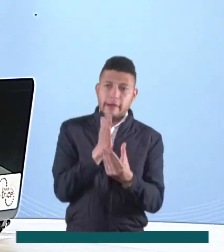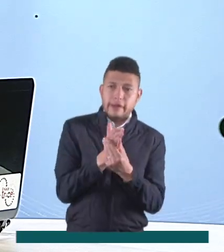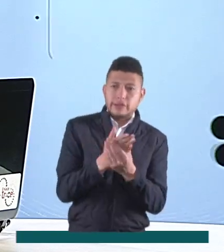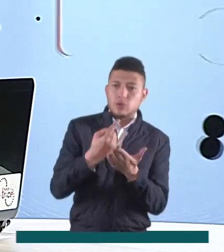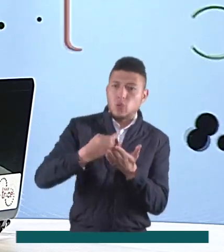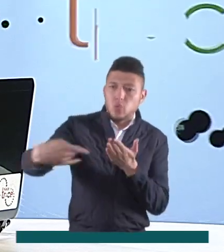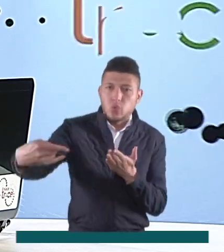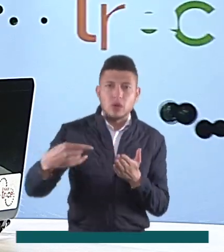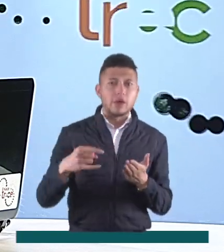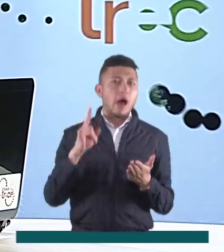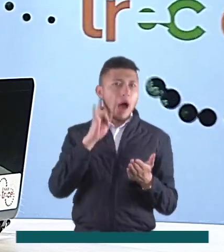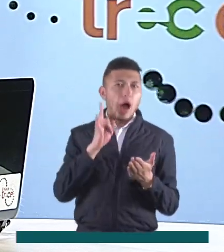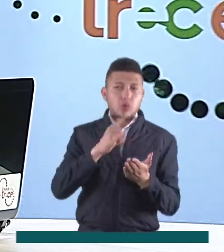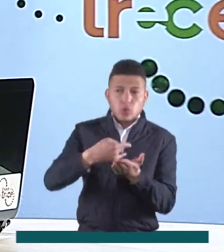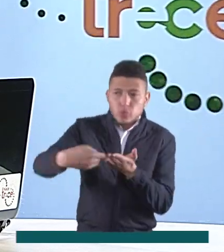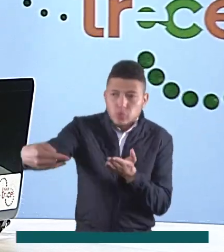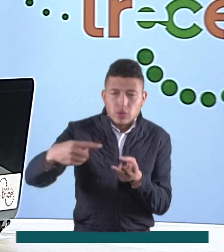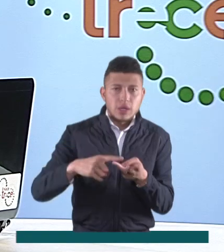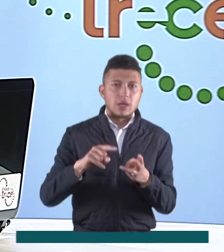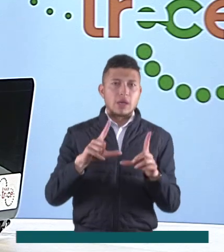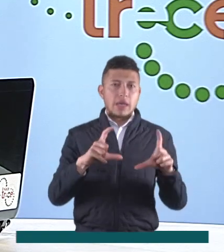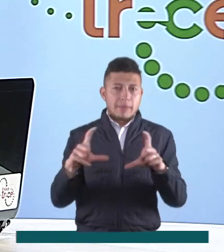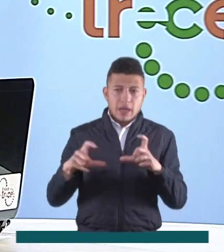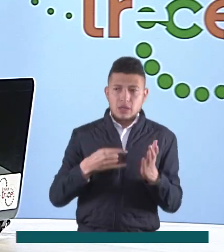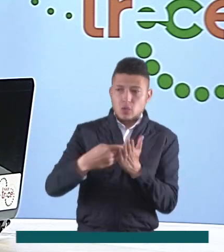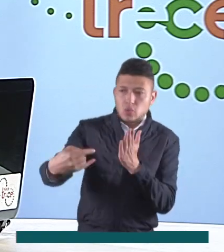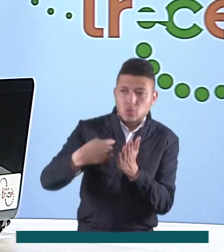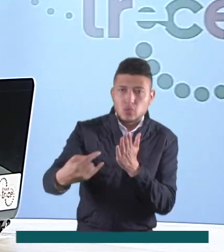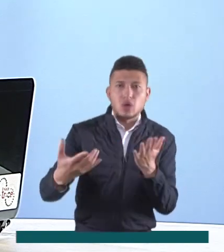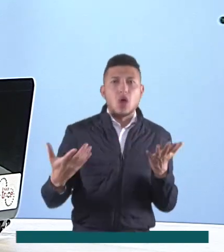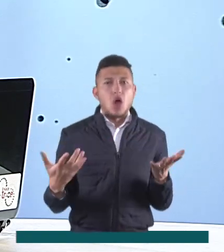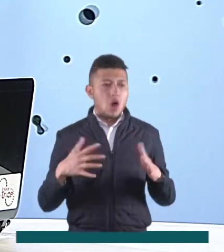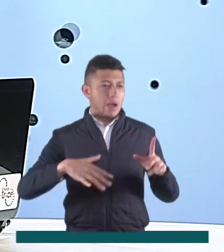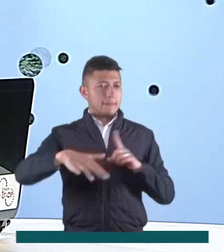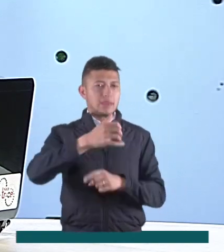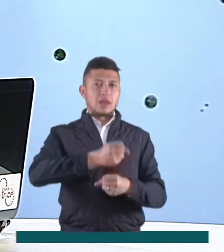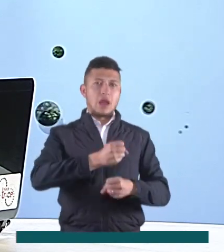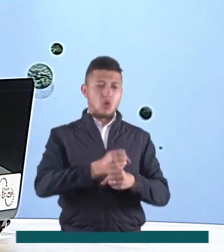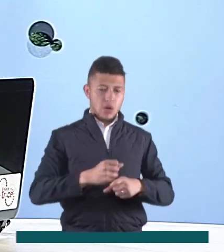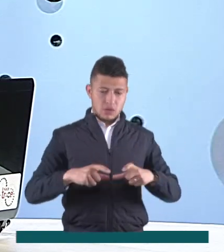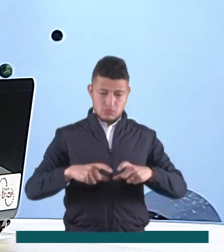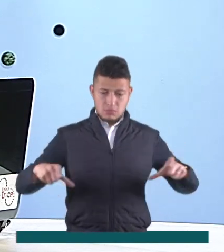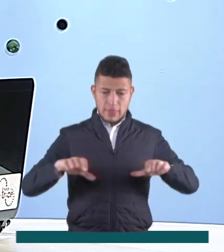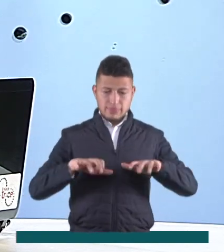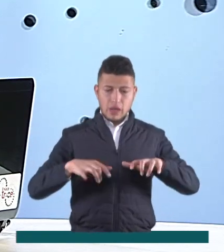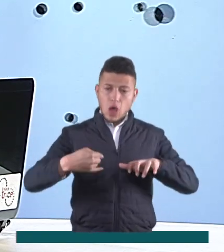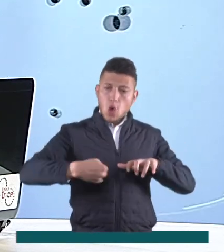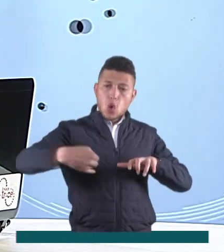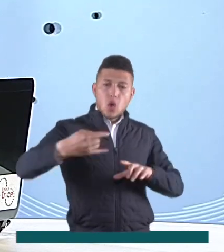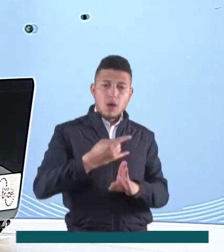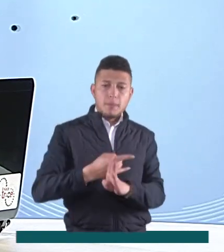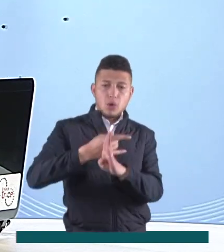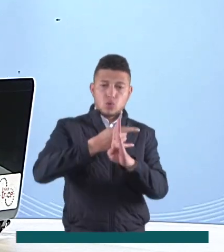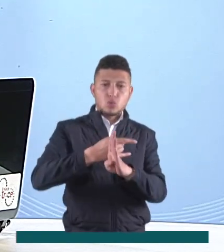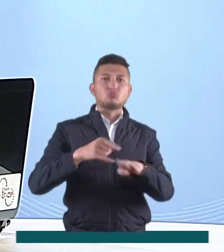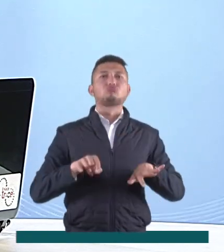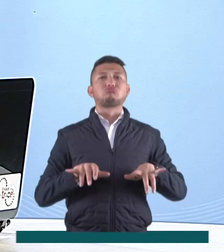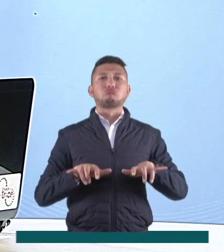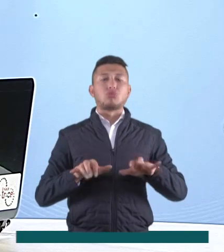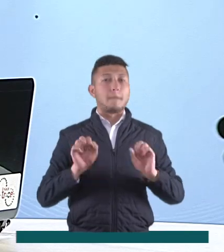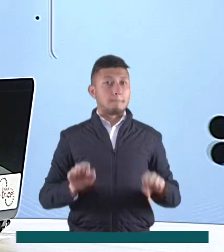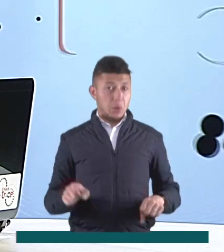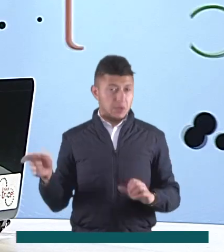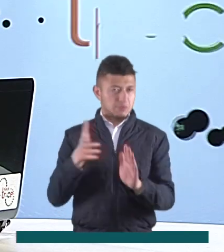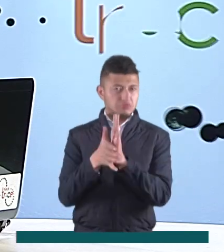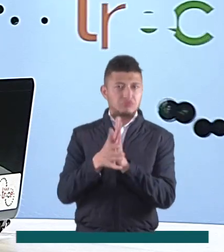para intercambiar archivos, audios o imágenes o conectar teclados y equipos en un ambiente laboral. Esta tecnología ha resultado ser una solución